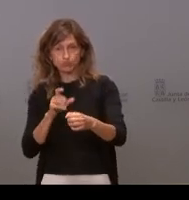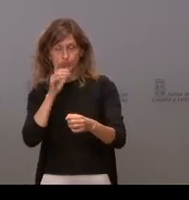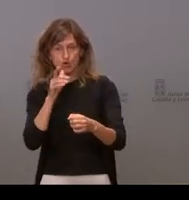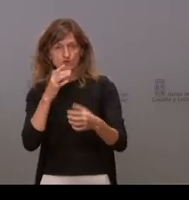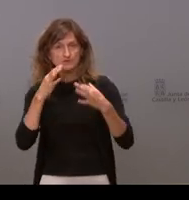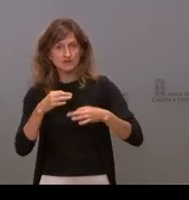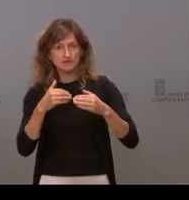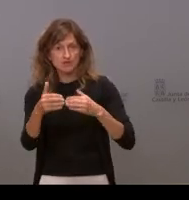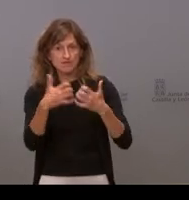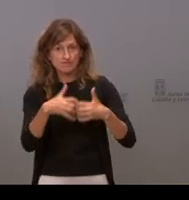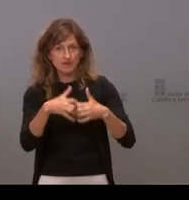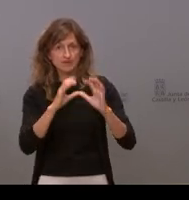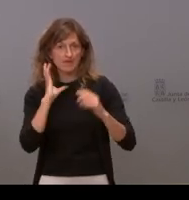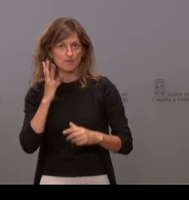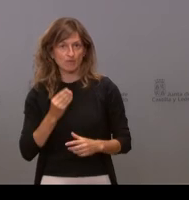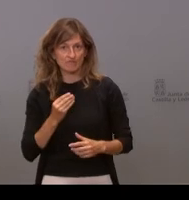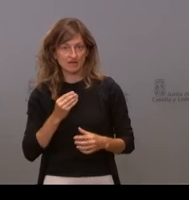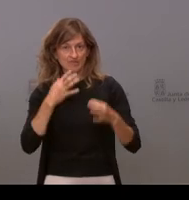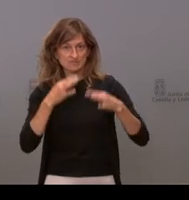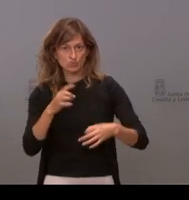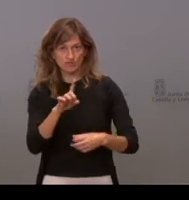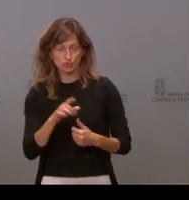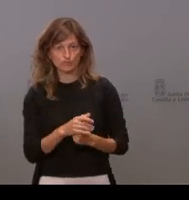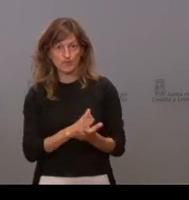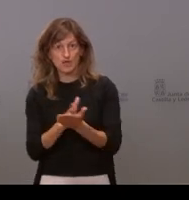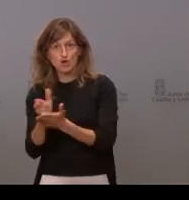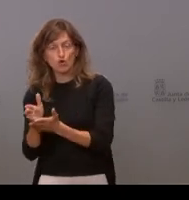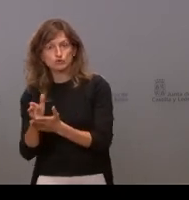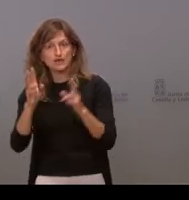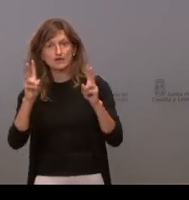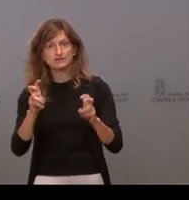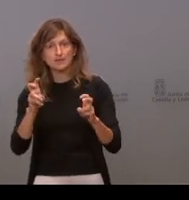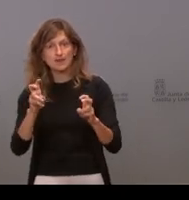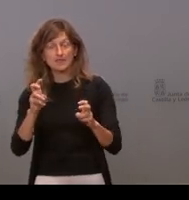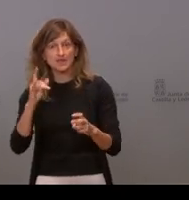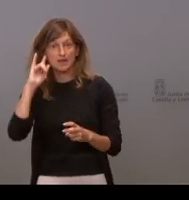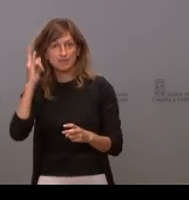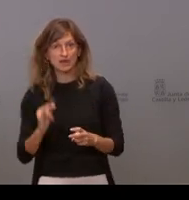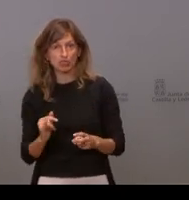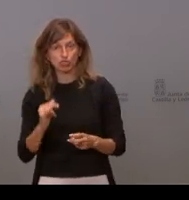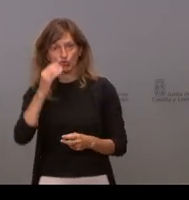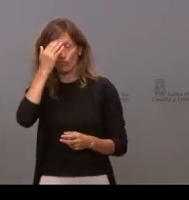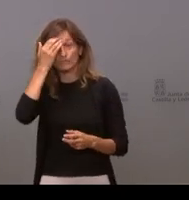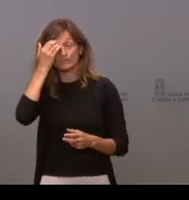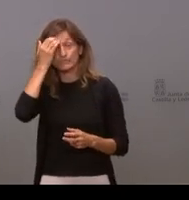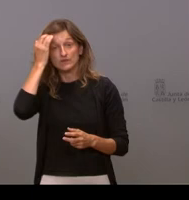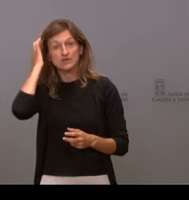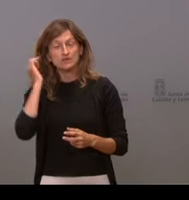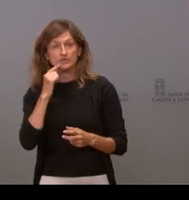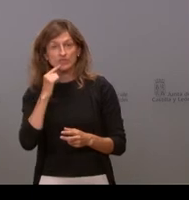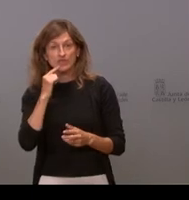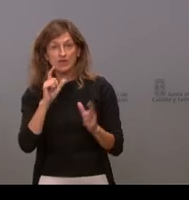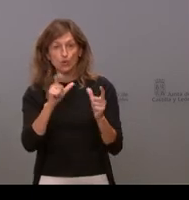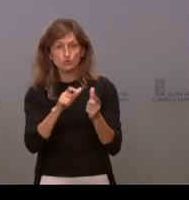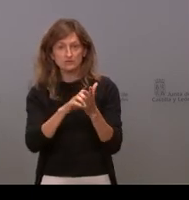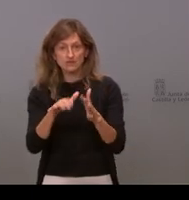la factoría en Ponferrada y otra desde el ámbito político de coalición por el Bierzo que critica la propuesta que ha hecho la Junta de Castilla